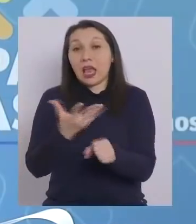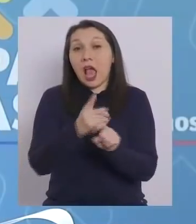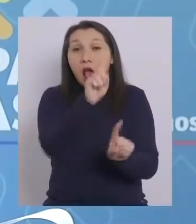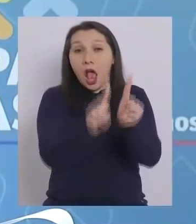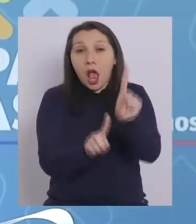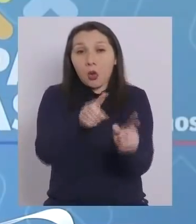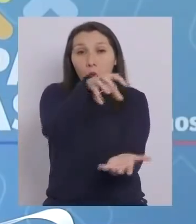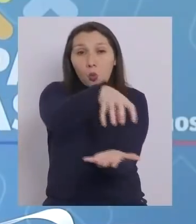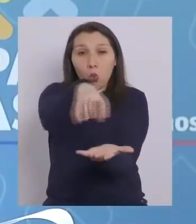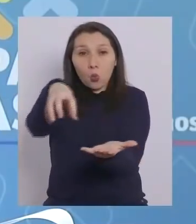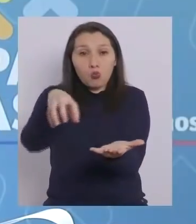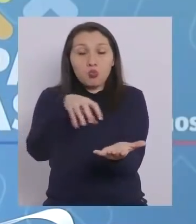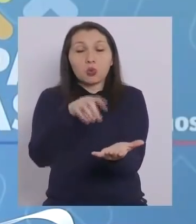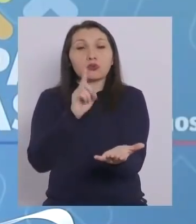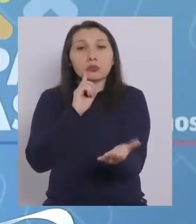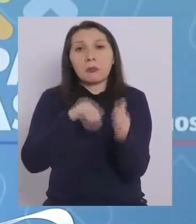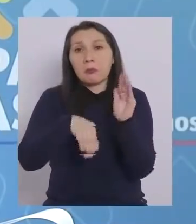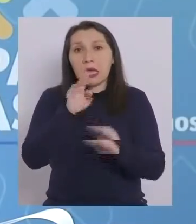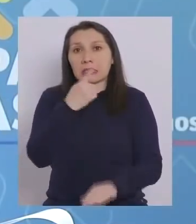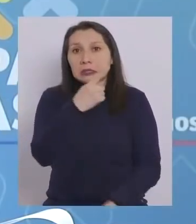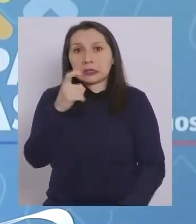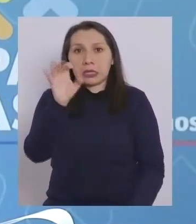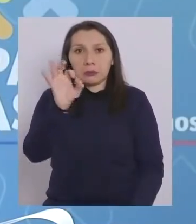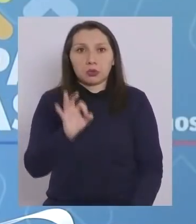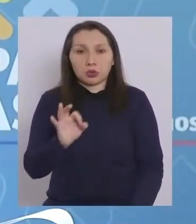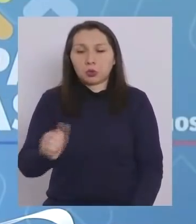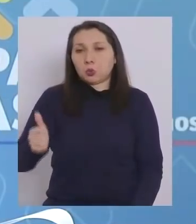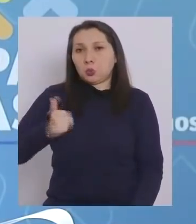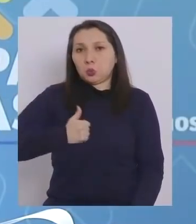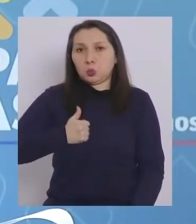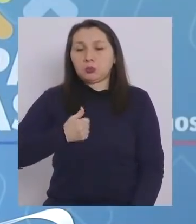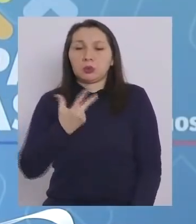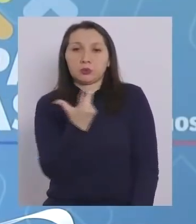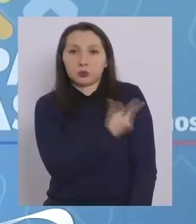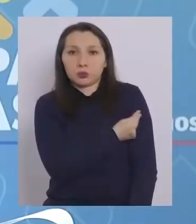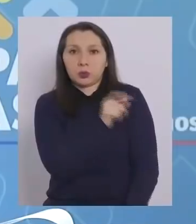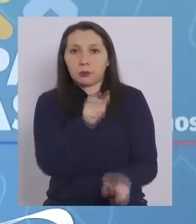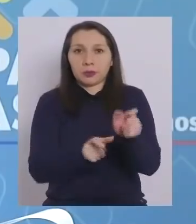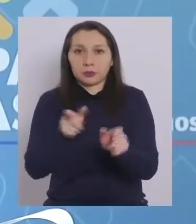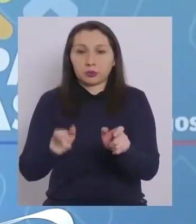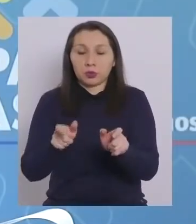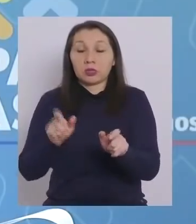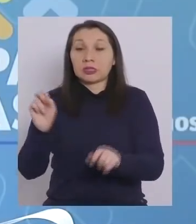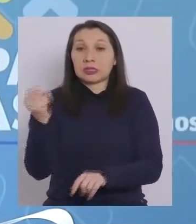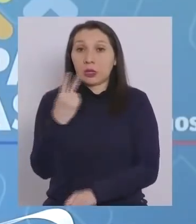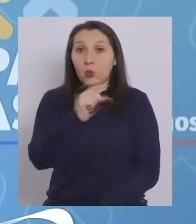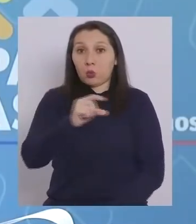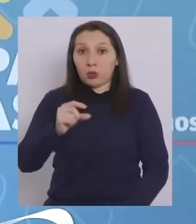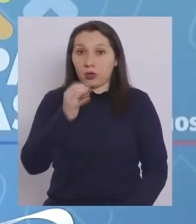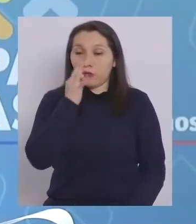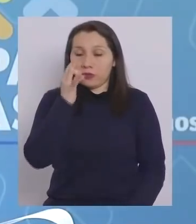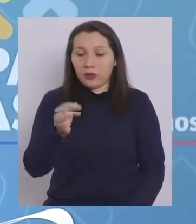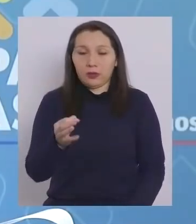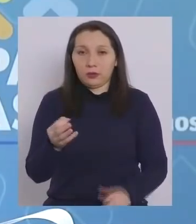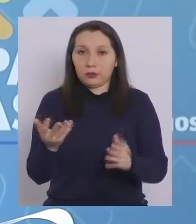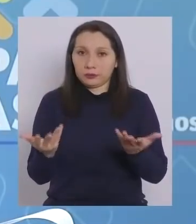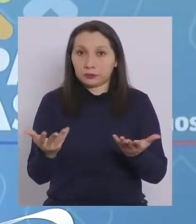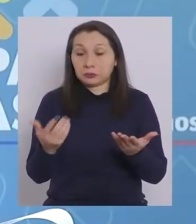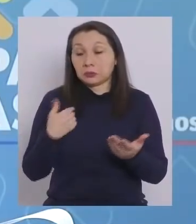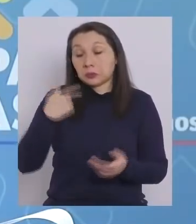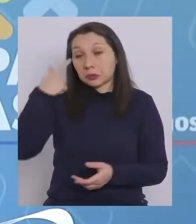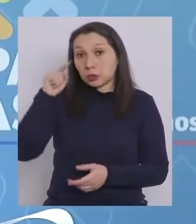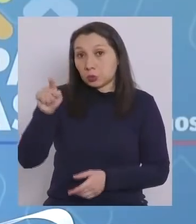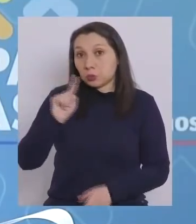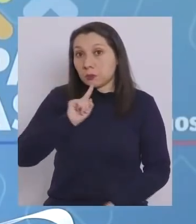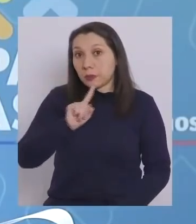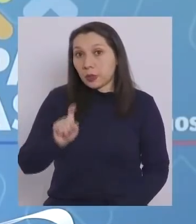comunas que tienen más del 100% de personas vacunadas con segunda dosis. Me refiero, me imagino que